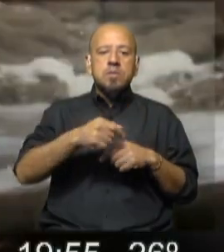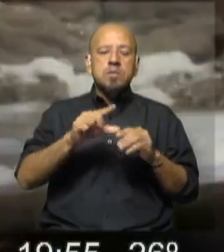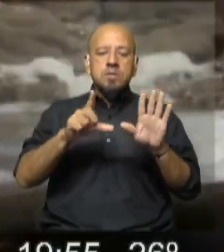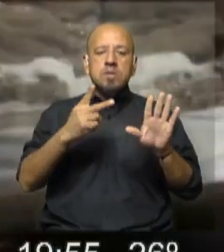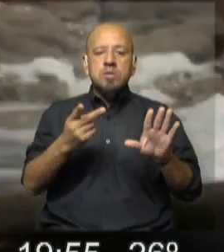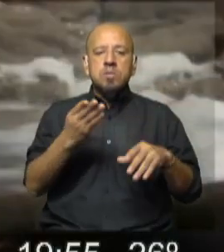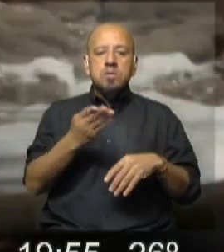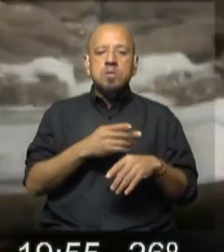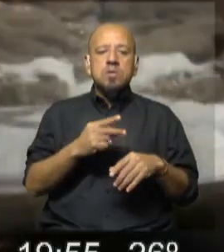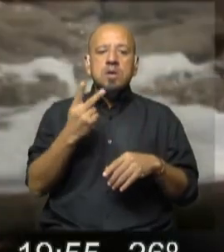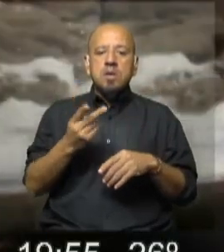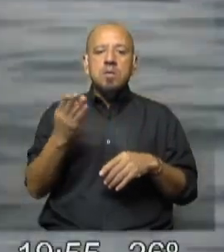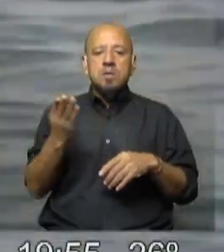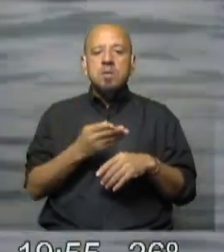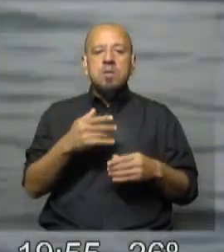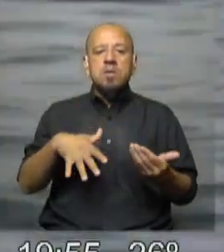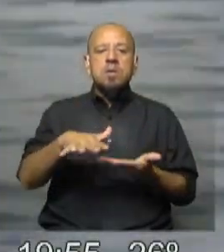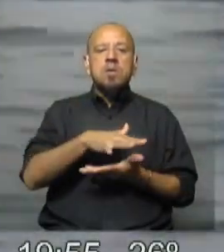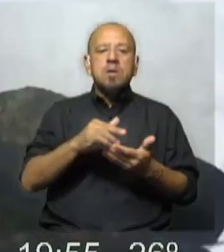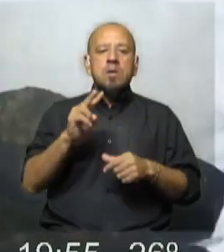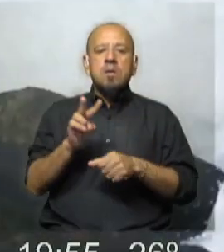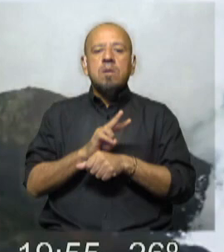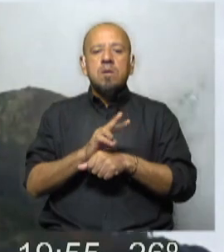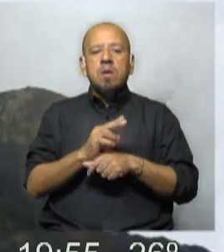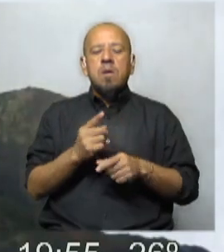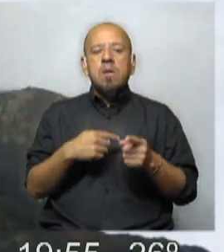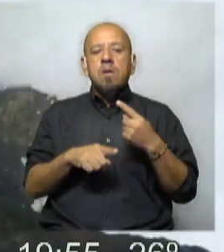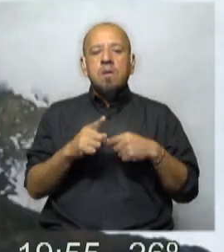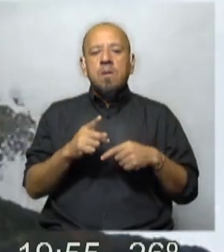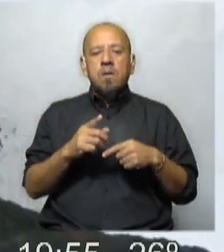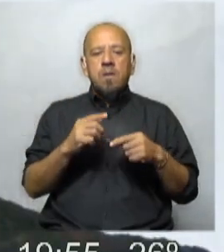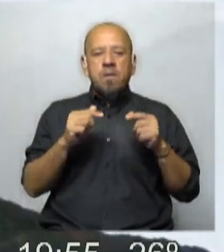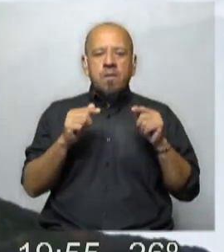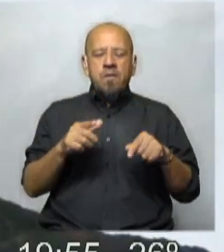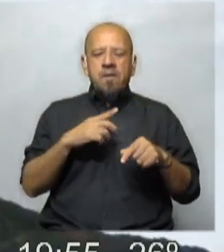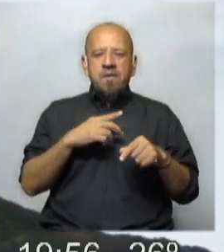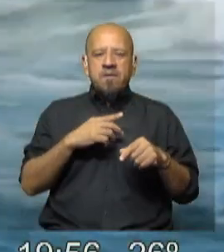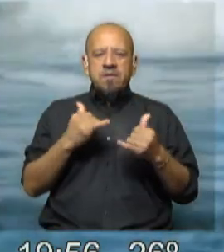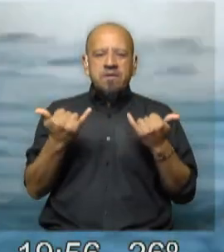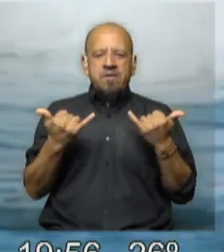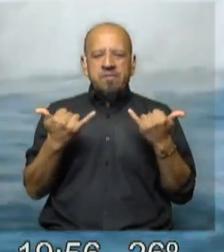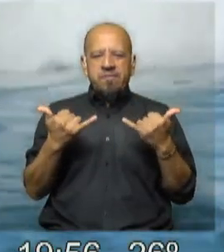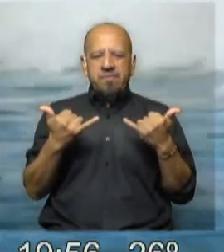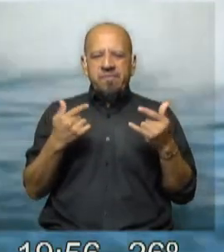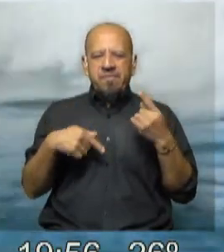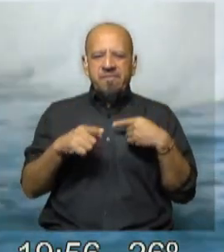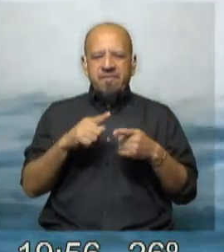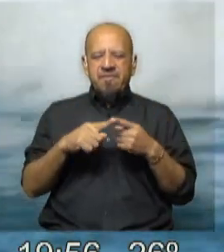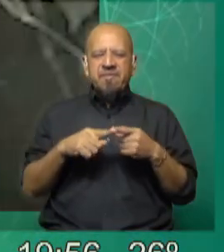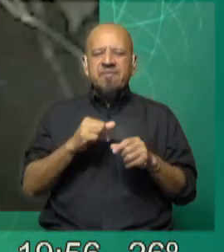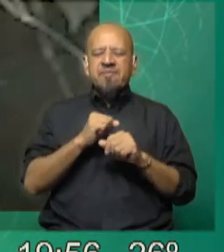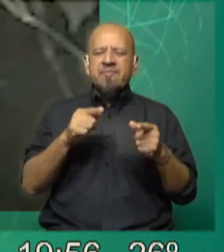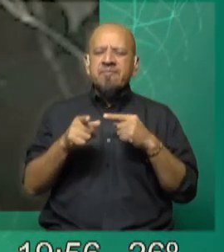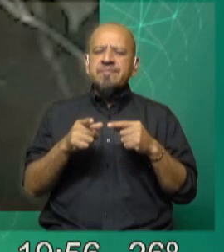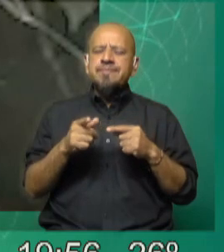% al 2% de la superficie marina protegida. Entonces creemos que las reservas de surf o reservas naturales de olas pueden